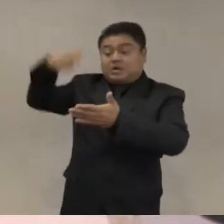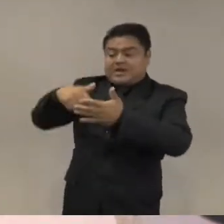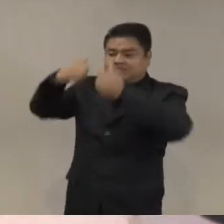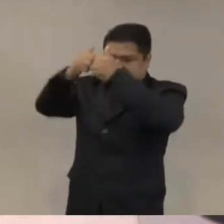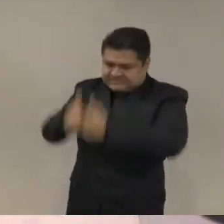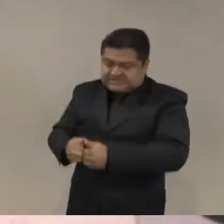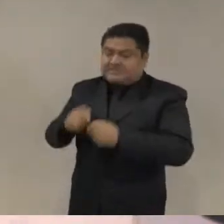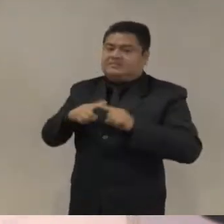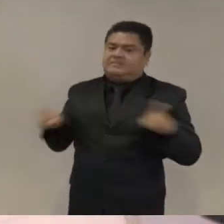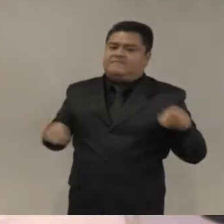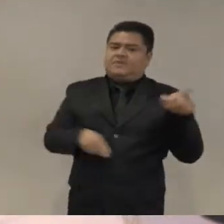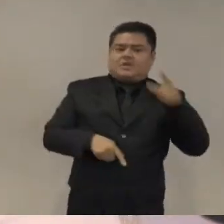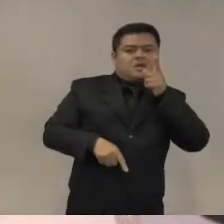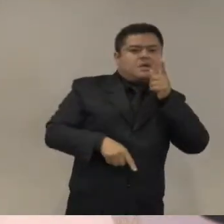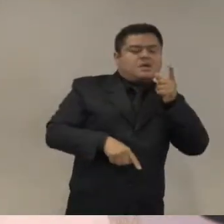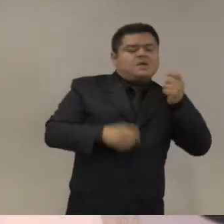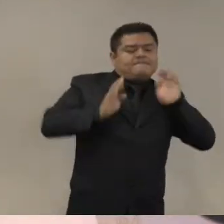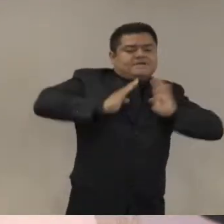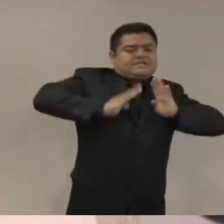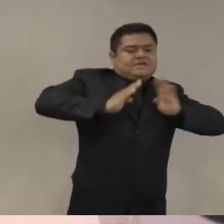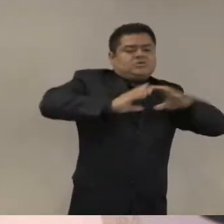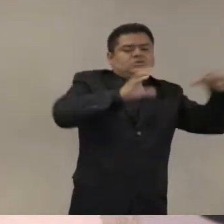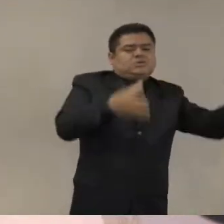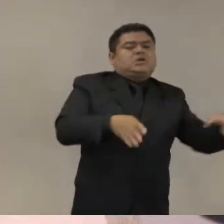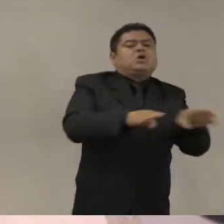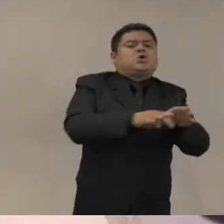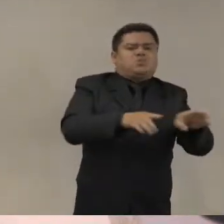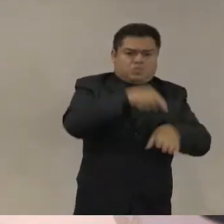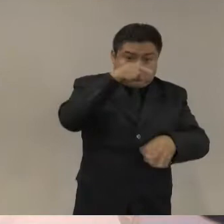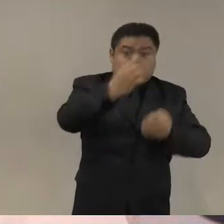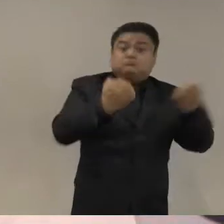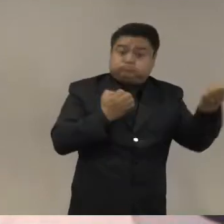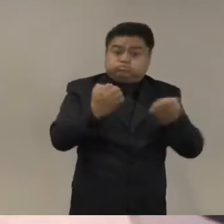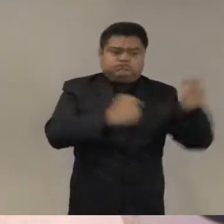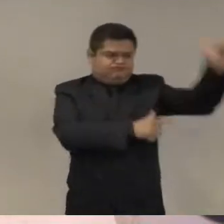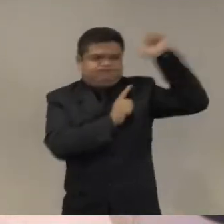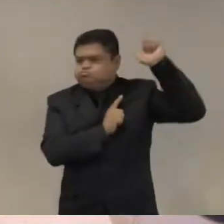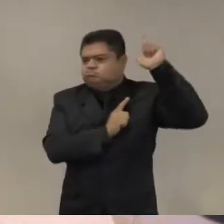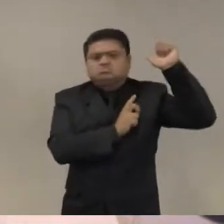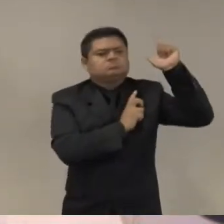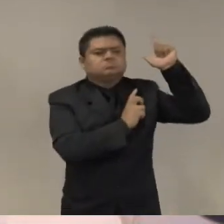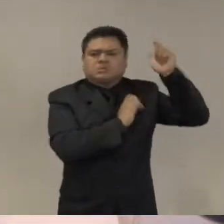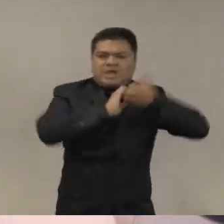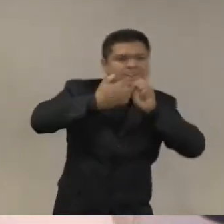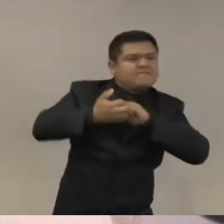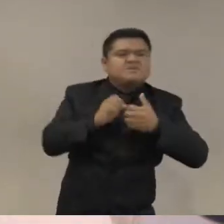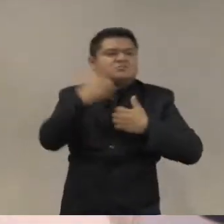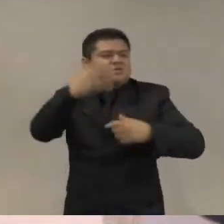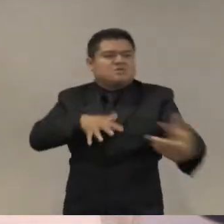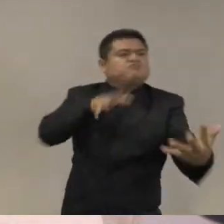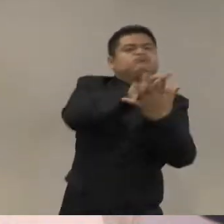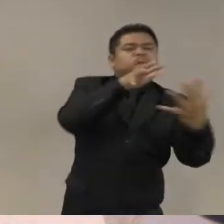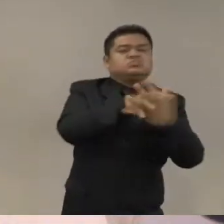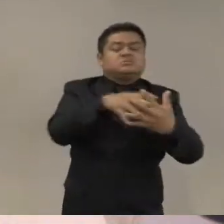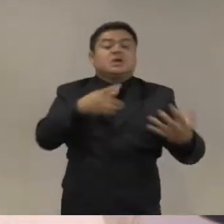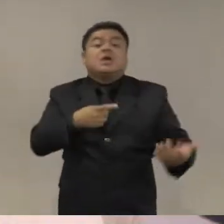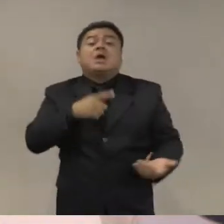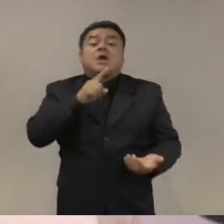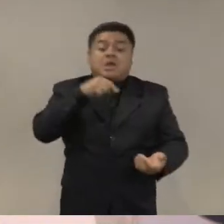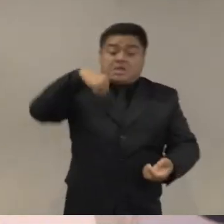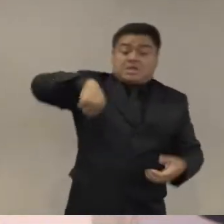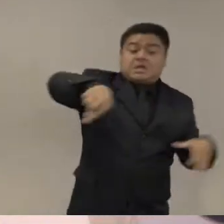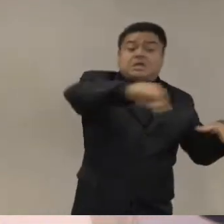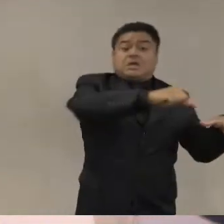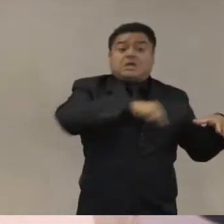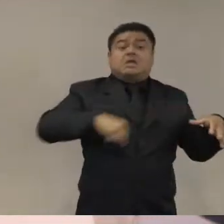que los militares como nos decía Adam están entrenados para el uso de la fuerza con una lógica del enemigo y ellos responden a su institución a